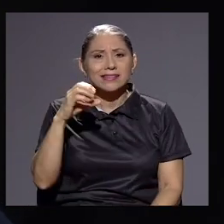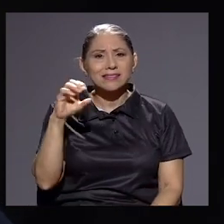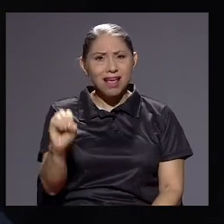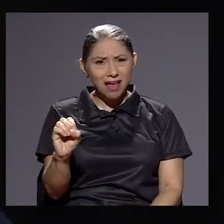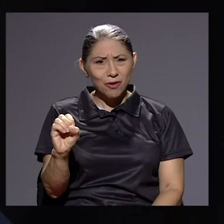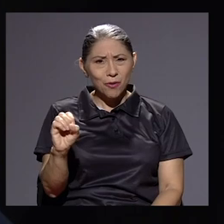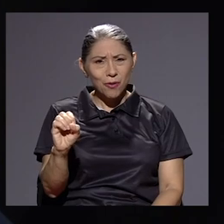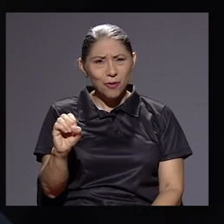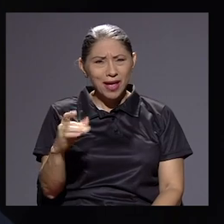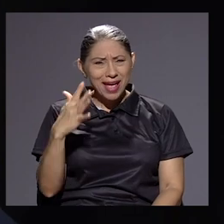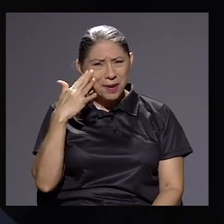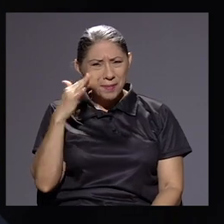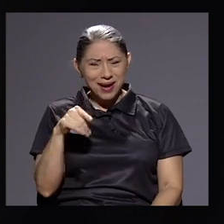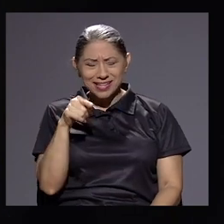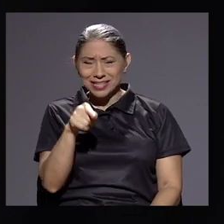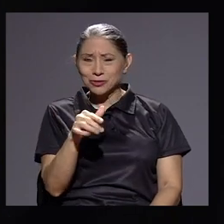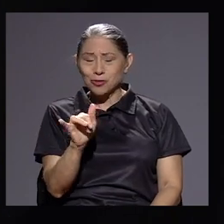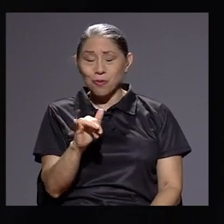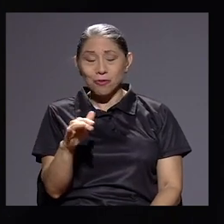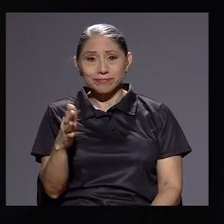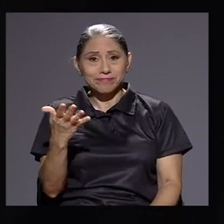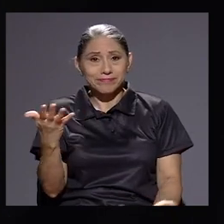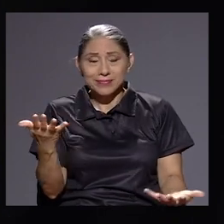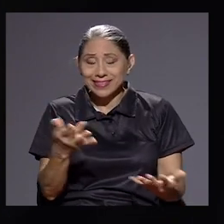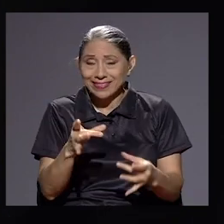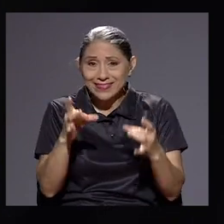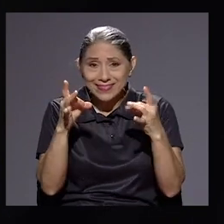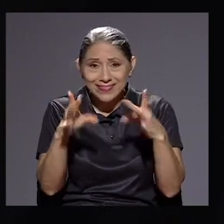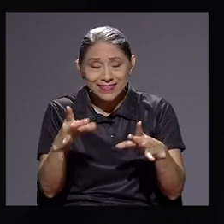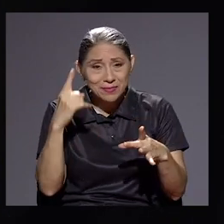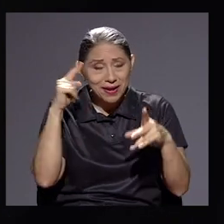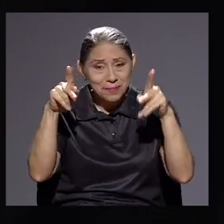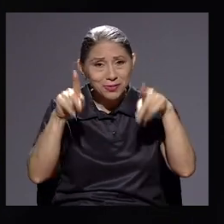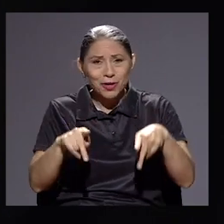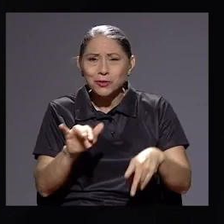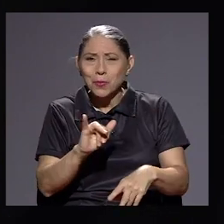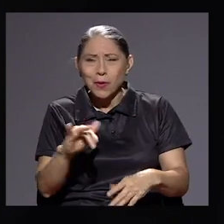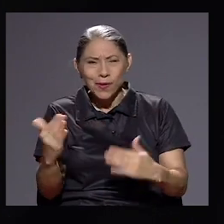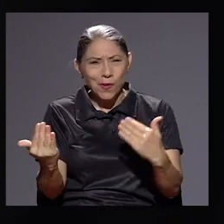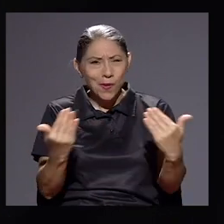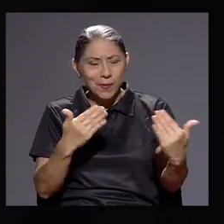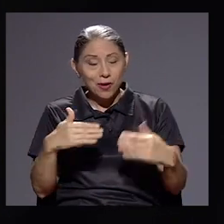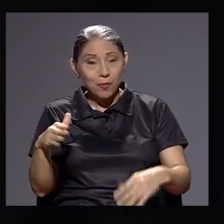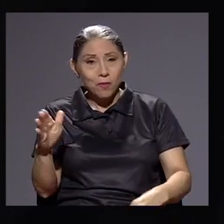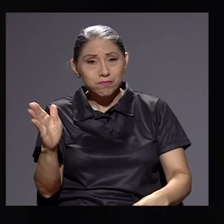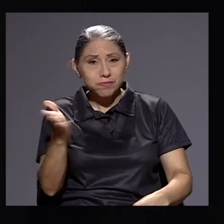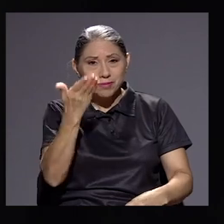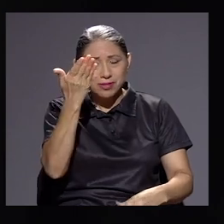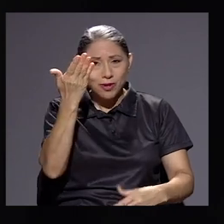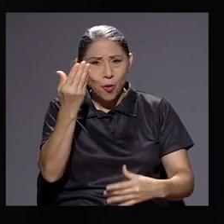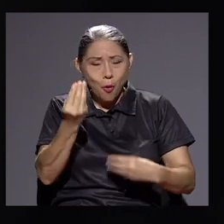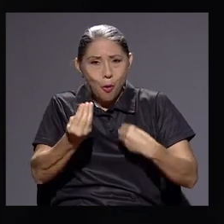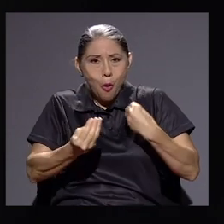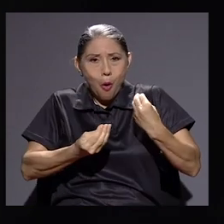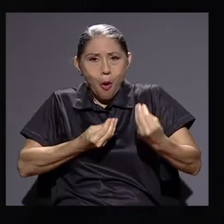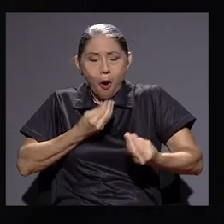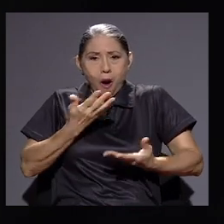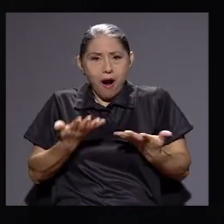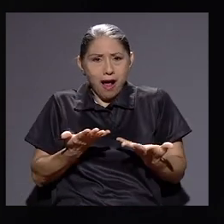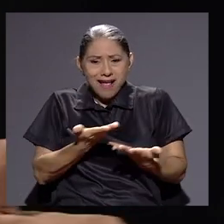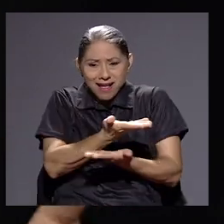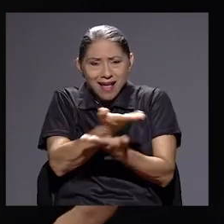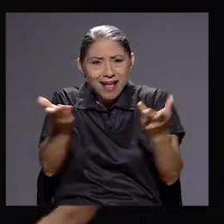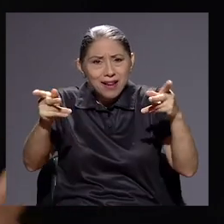ofetada a la ciudadanía en un momento en el que el país verdaderamente necesita el respaldo de quienes en este caso también